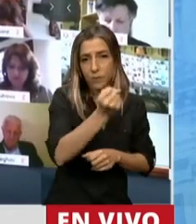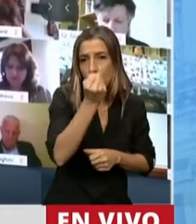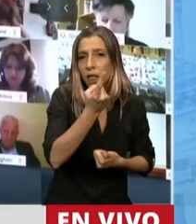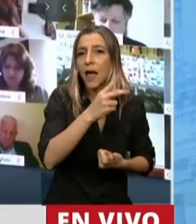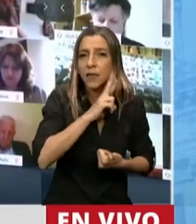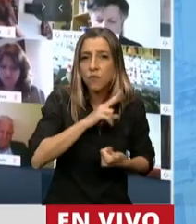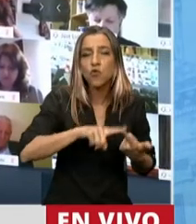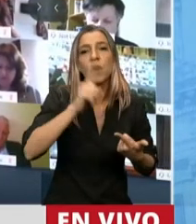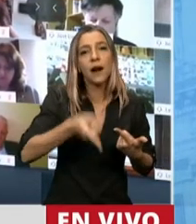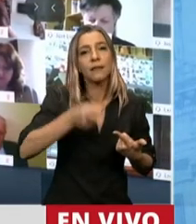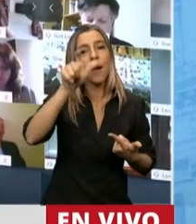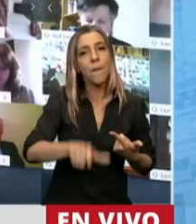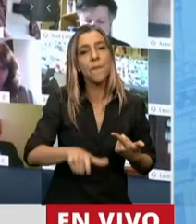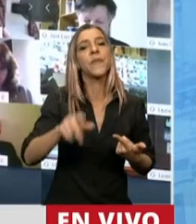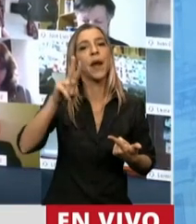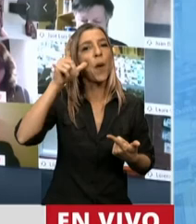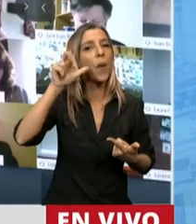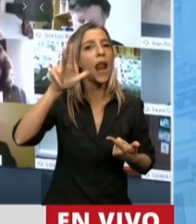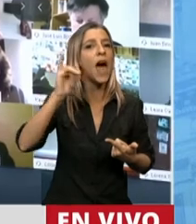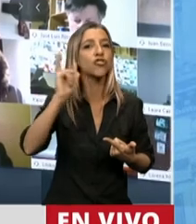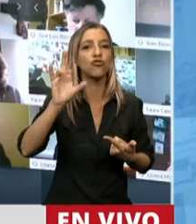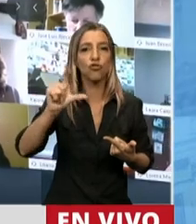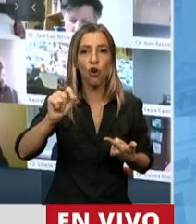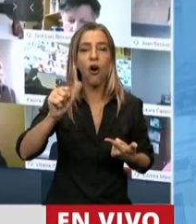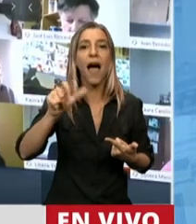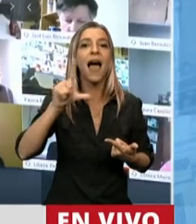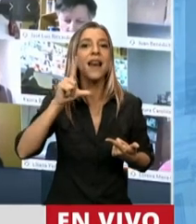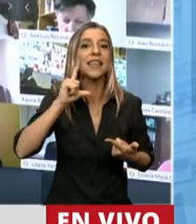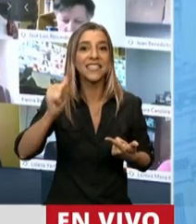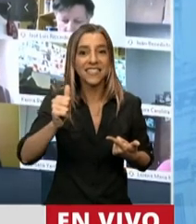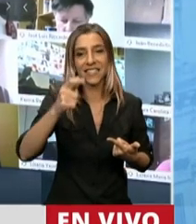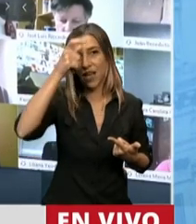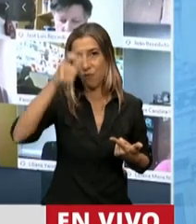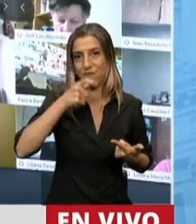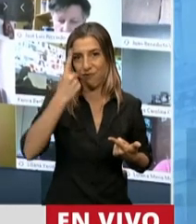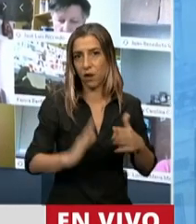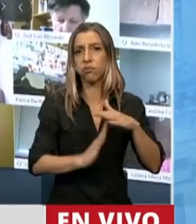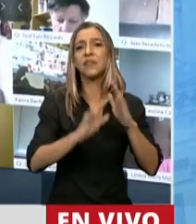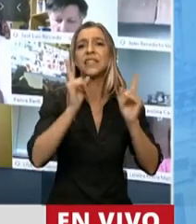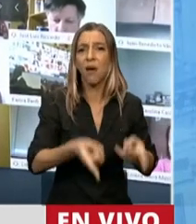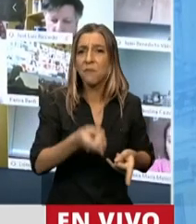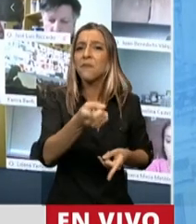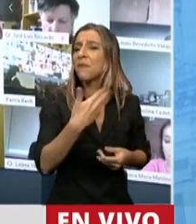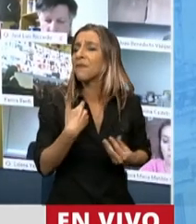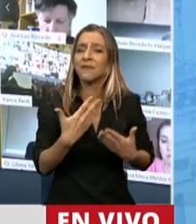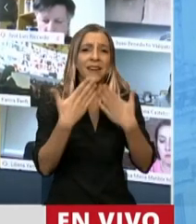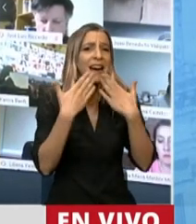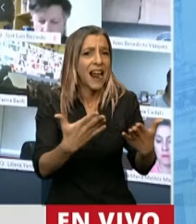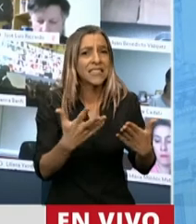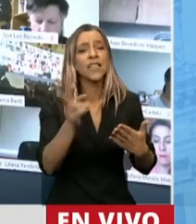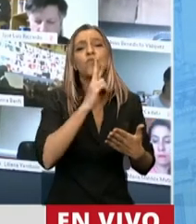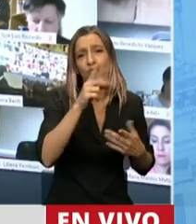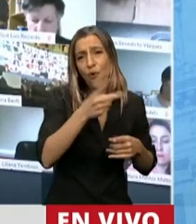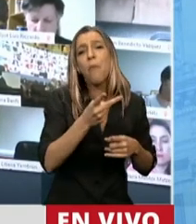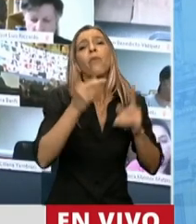Alvear, Alicia Velasco. A todos, realmente, muchísimas gracias. Porque Corrientes